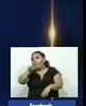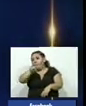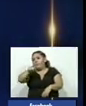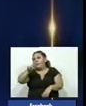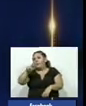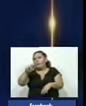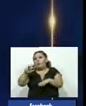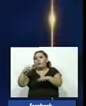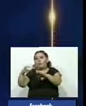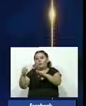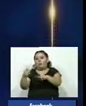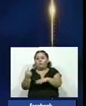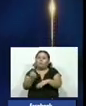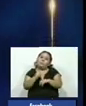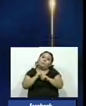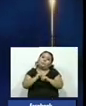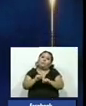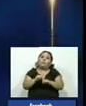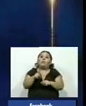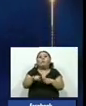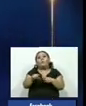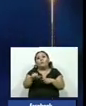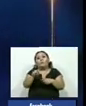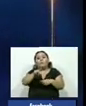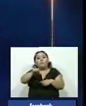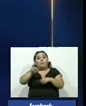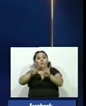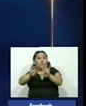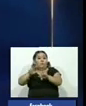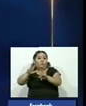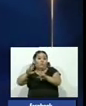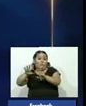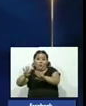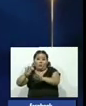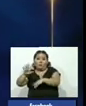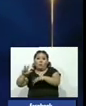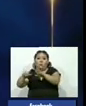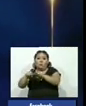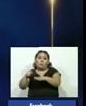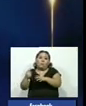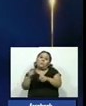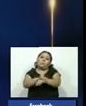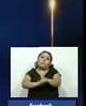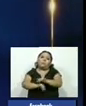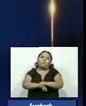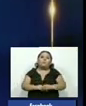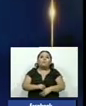detenidos esto según los datos que maneja el viceministerio de transporte